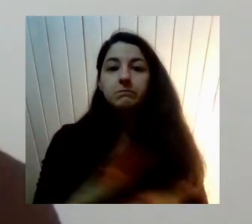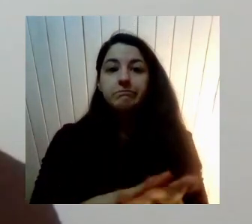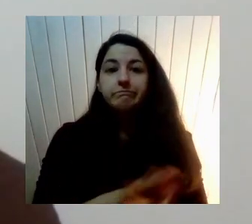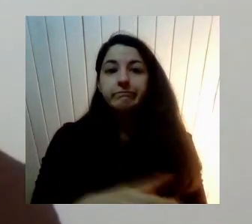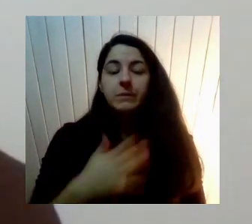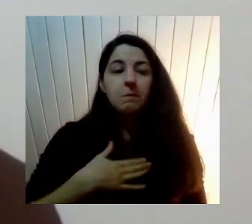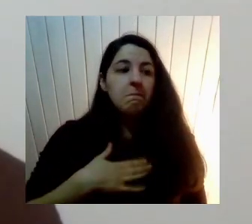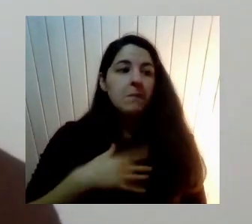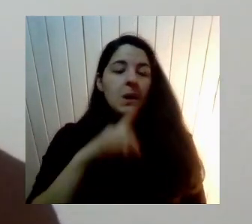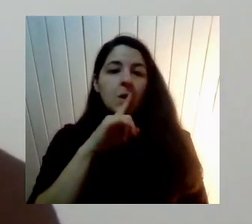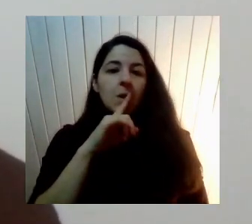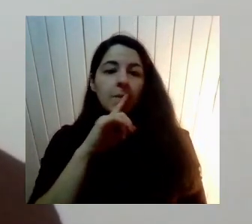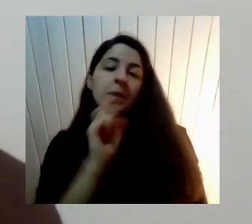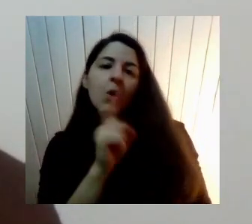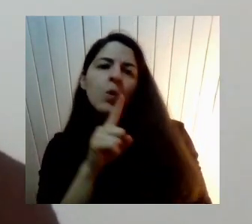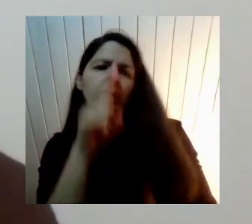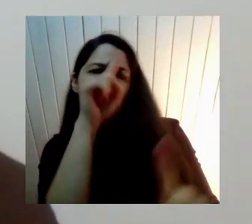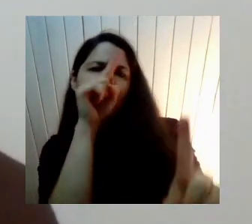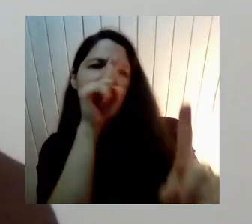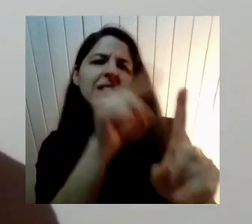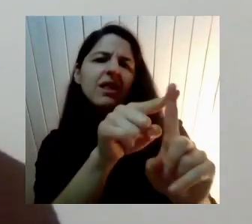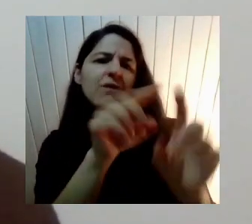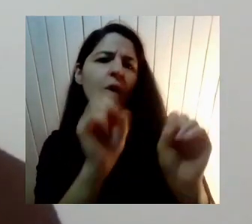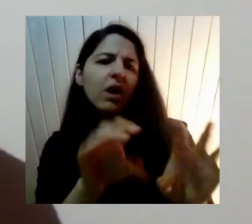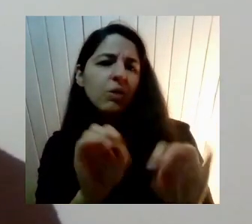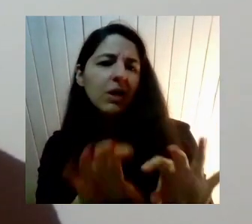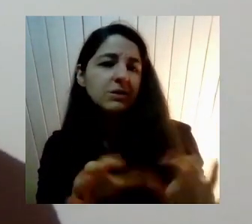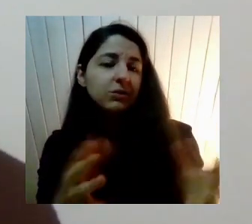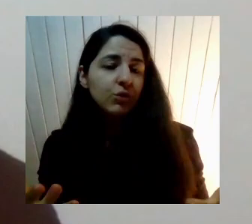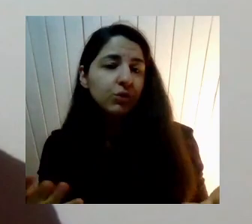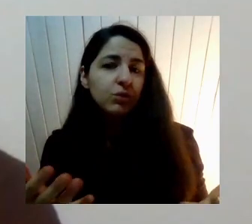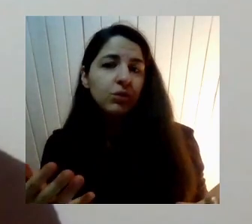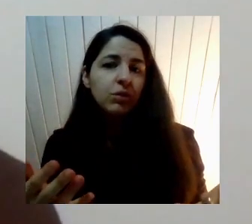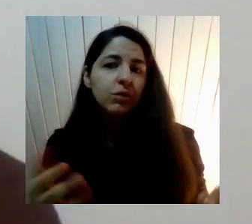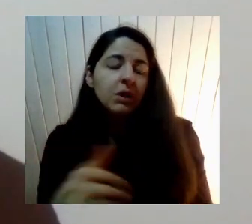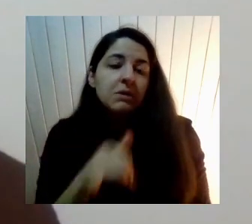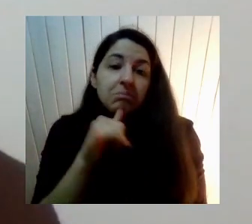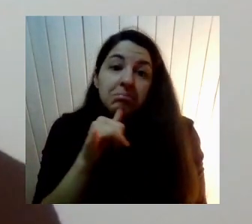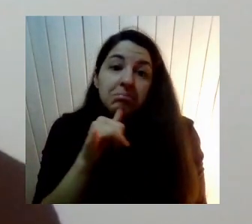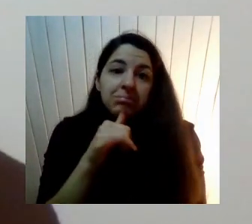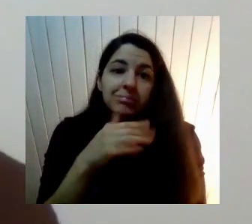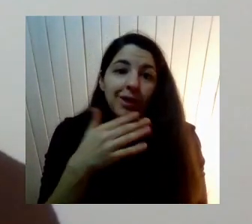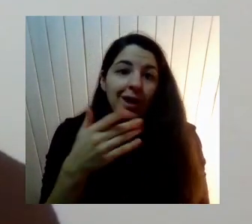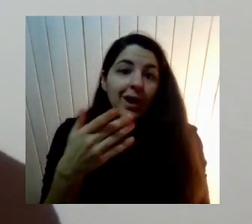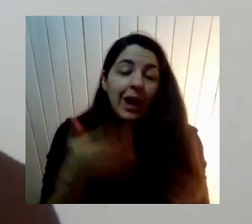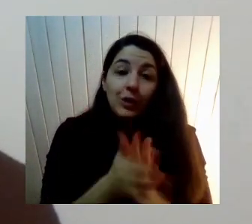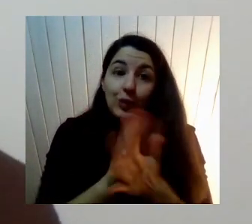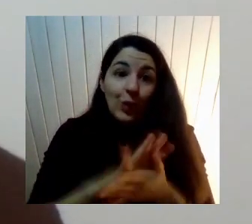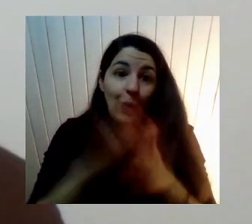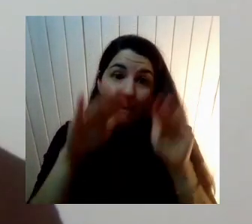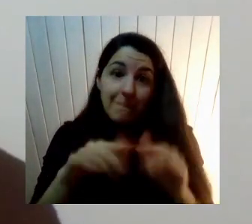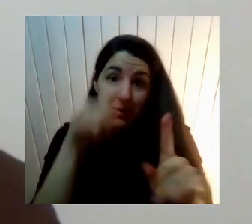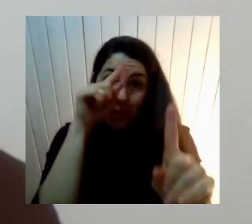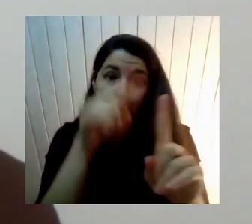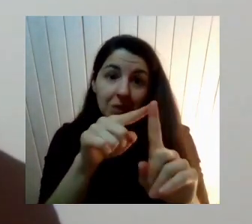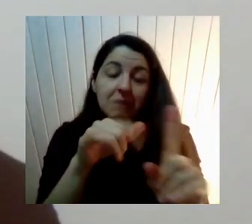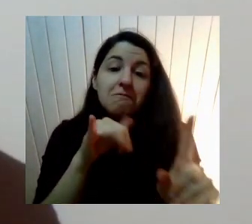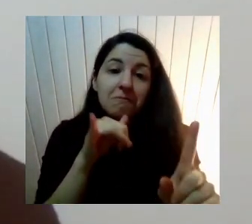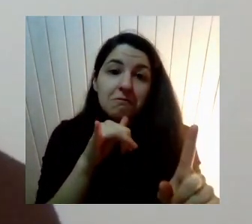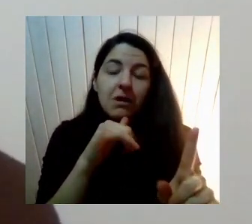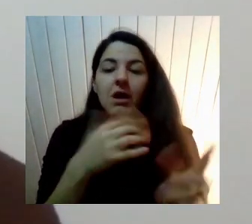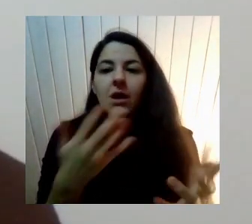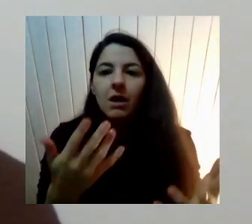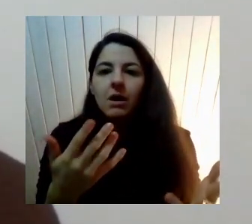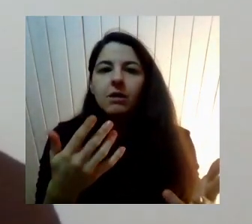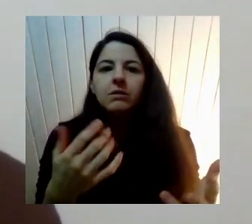la educación? No sé Si compartimos Ese objetivo Pero uno espera Que las personas Aprendan a eso A ser